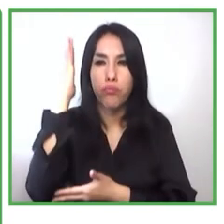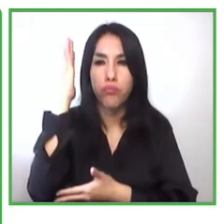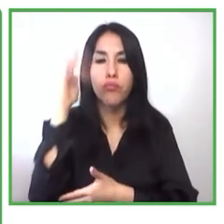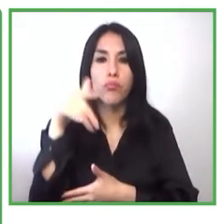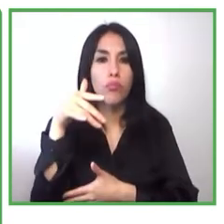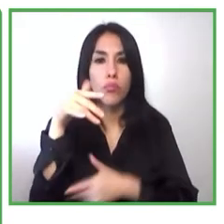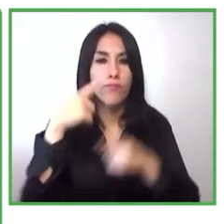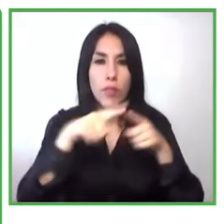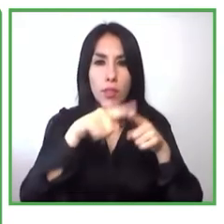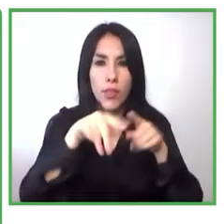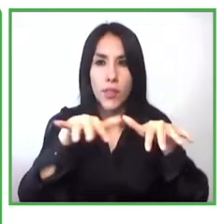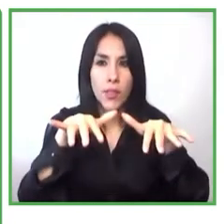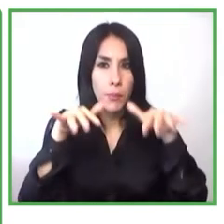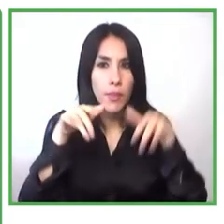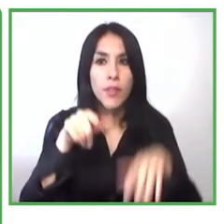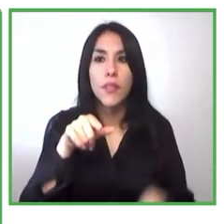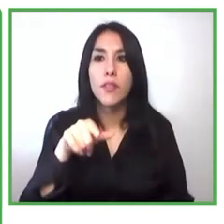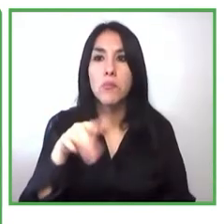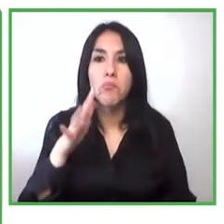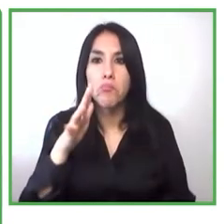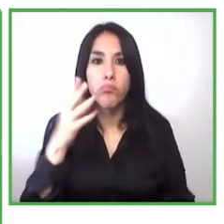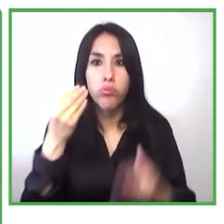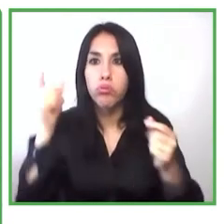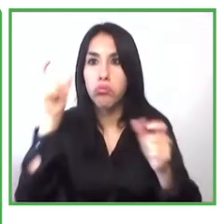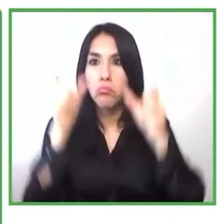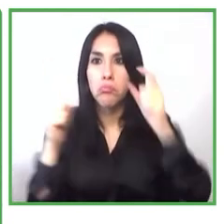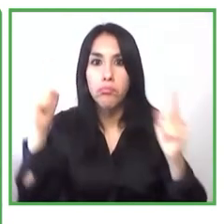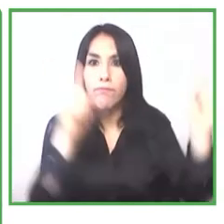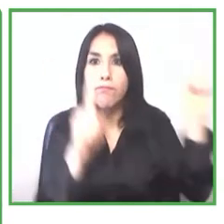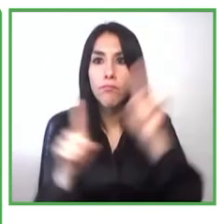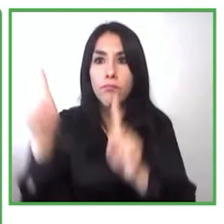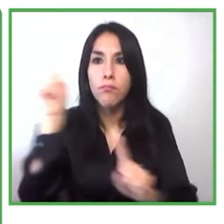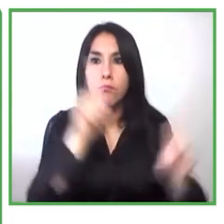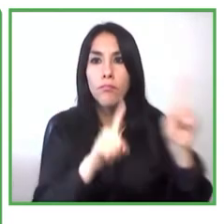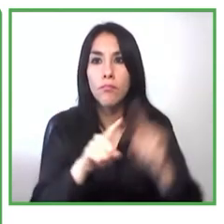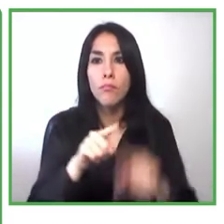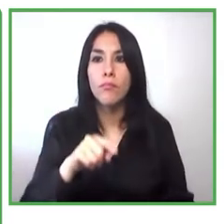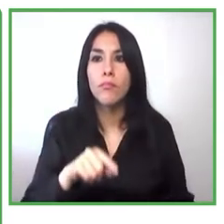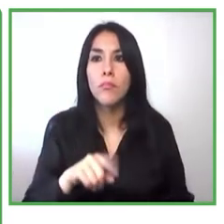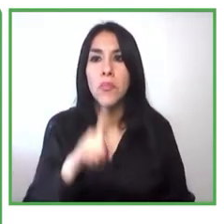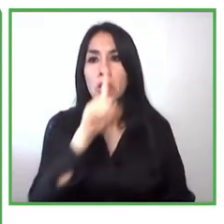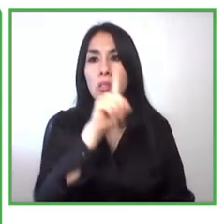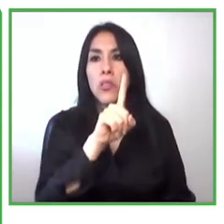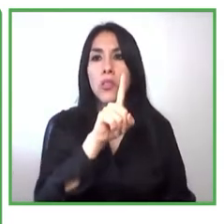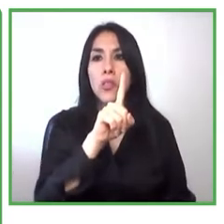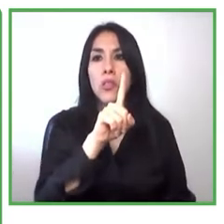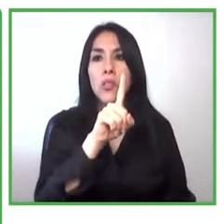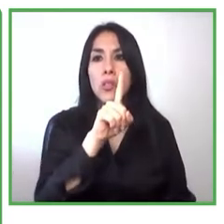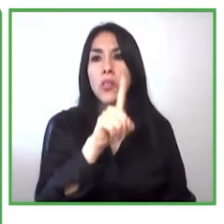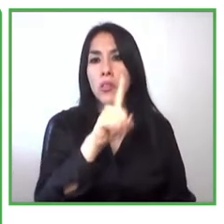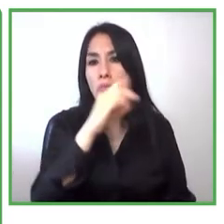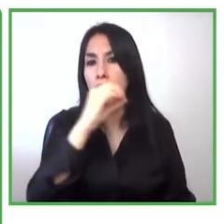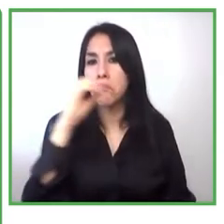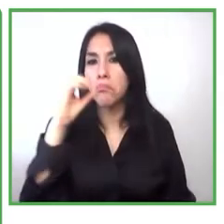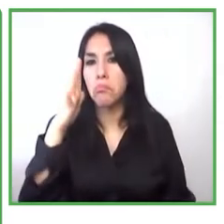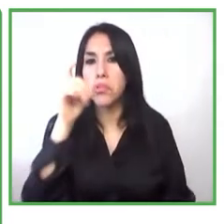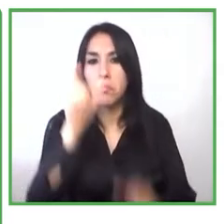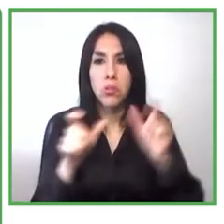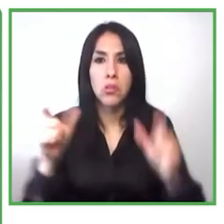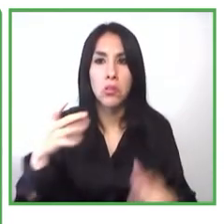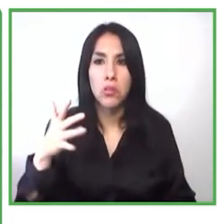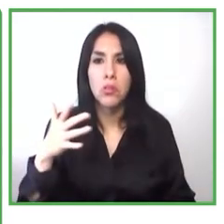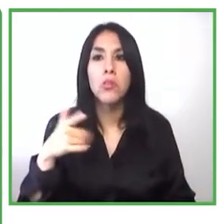personas muchas instituciones públicas y privadas también emprendedores en situación de discapacidad